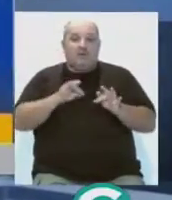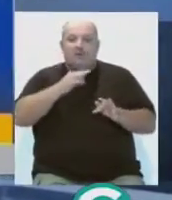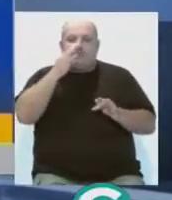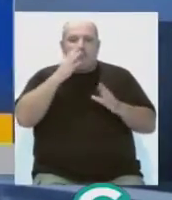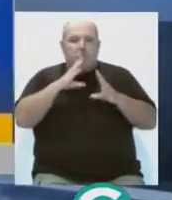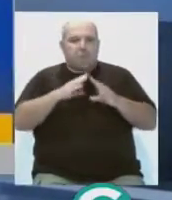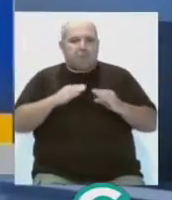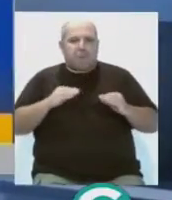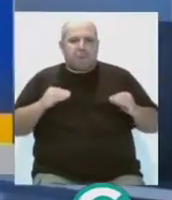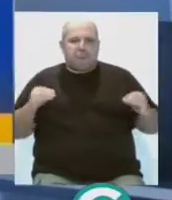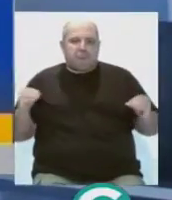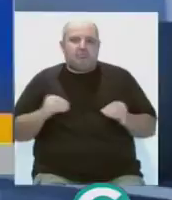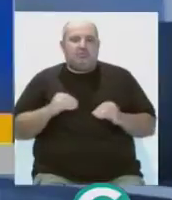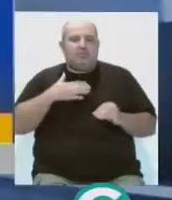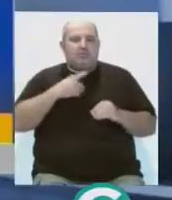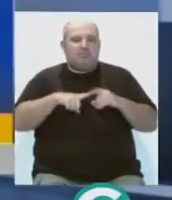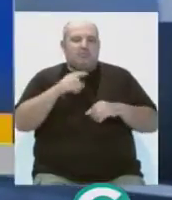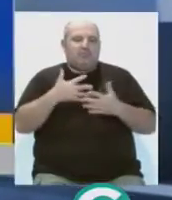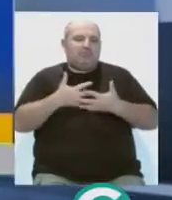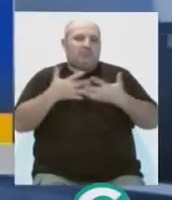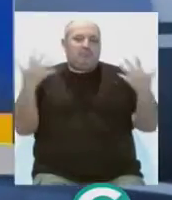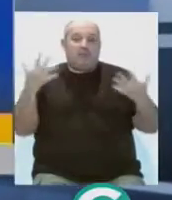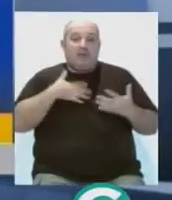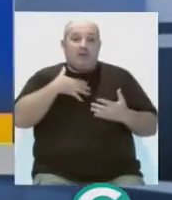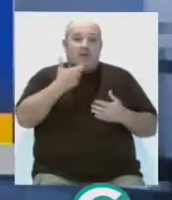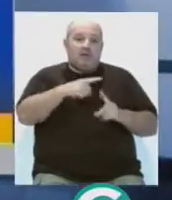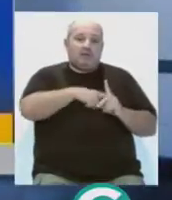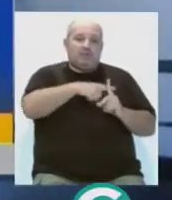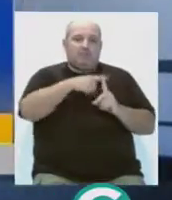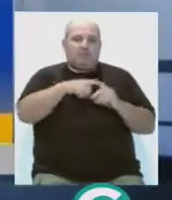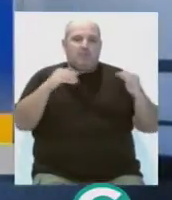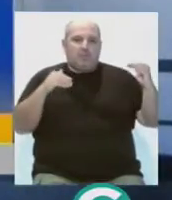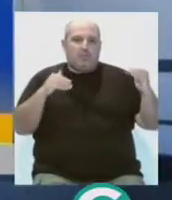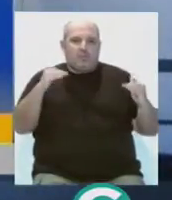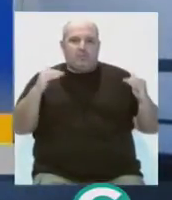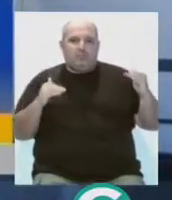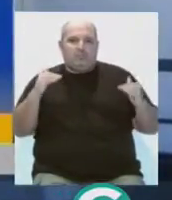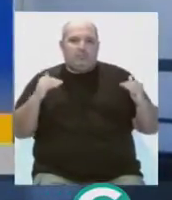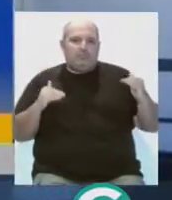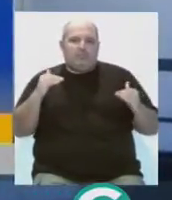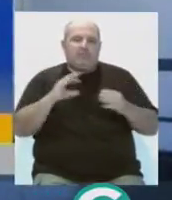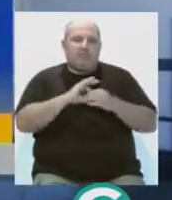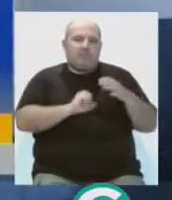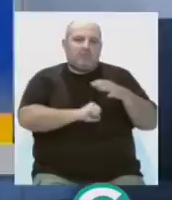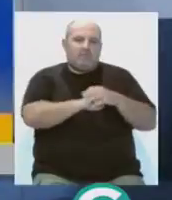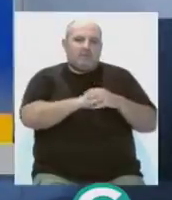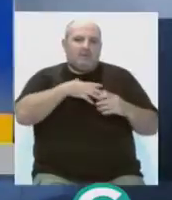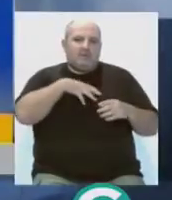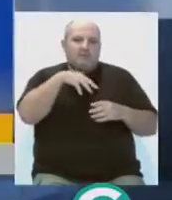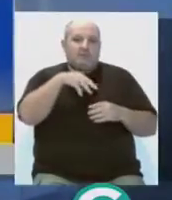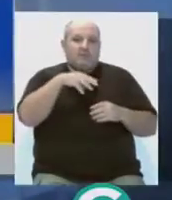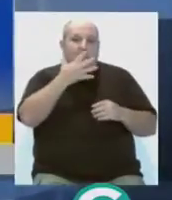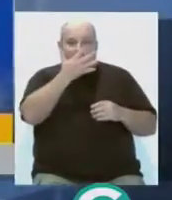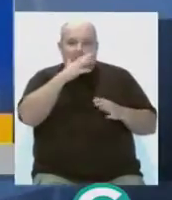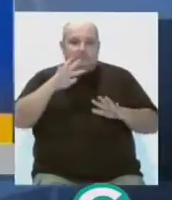remitirán las precipitaciones y se abrirán claros. Las temperaturas se irán en descenso más acusado para las máximas del interior.